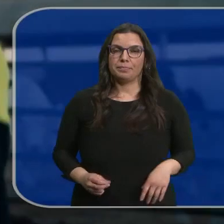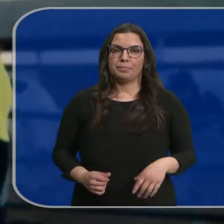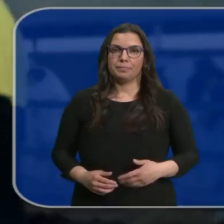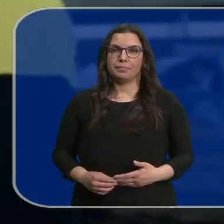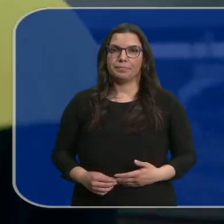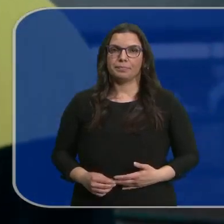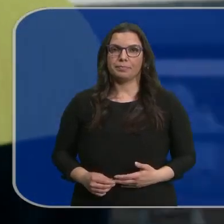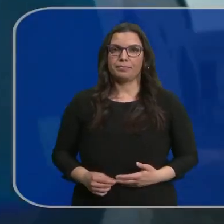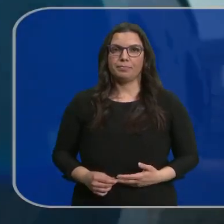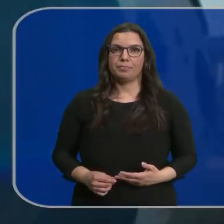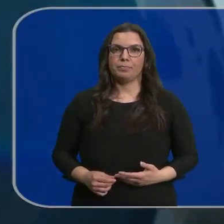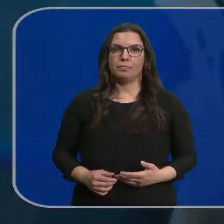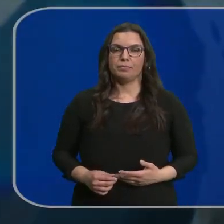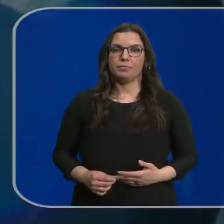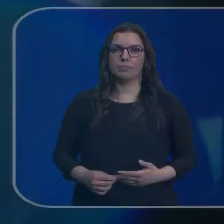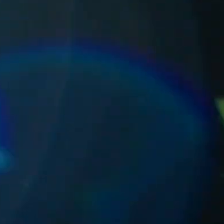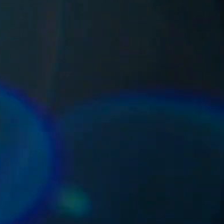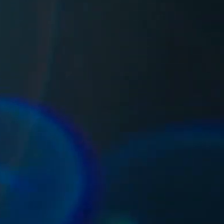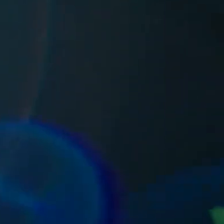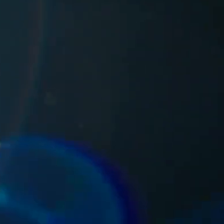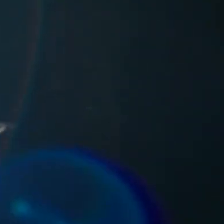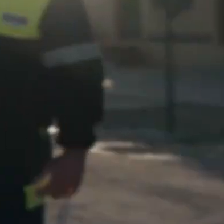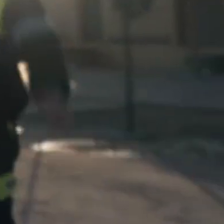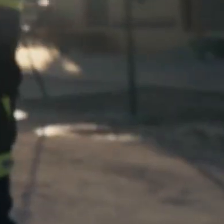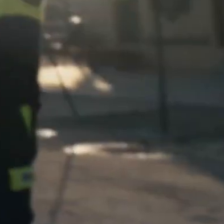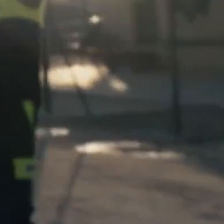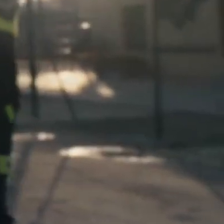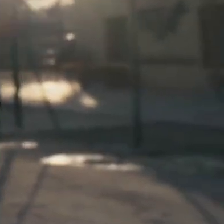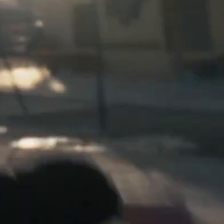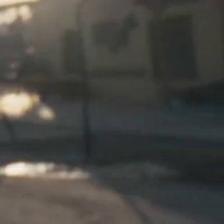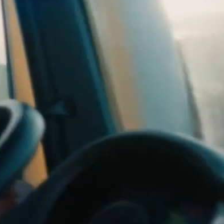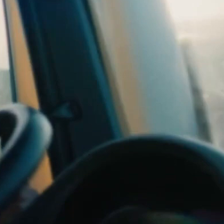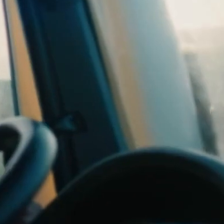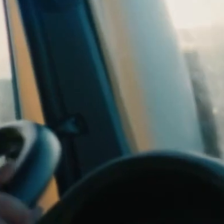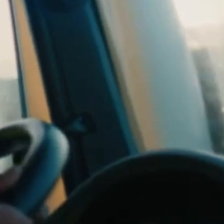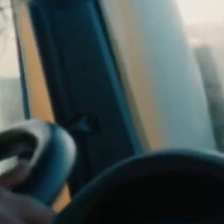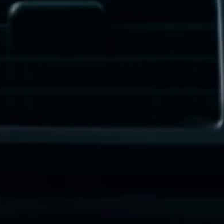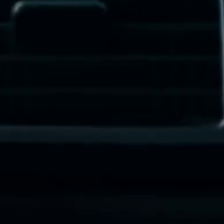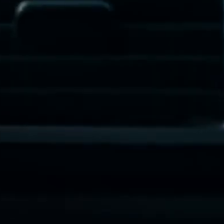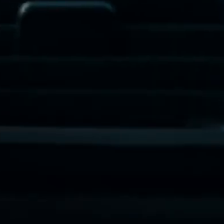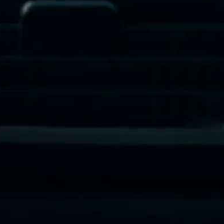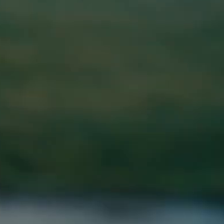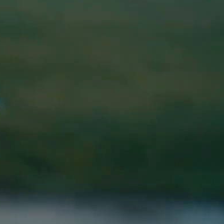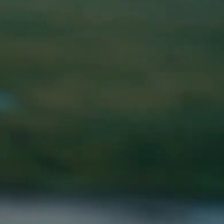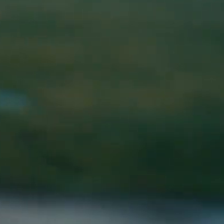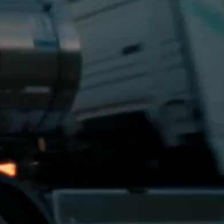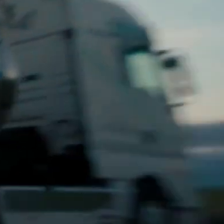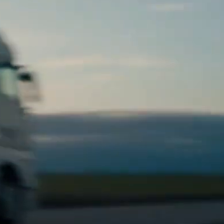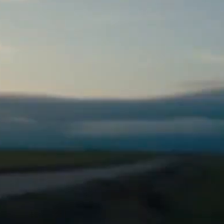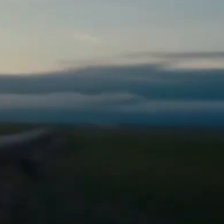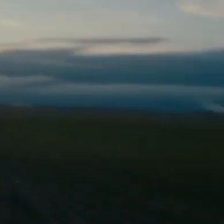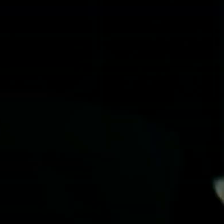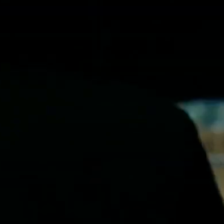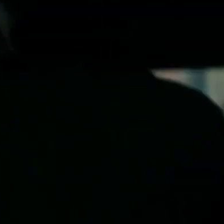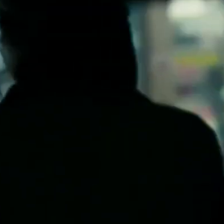Te quiero tanto que cada paso que doy lo doy pensando en ti. Tanto que siempre te tengo presente. Tanto que por